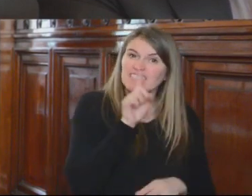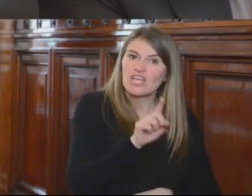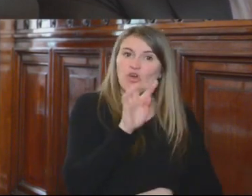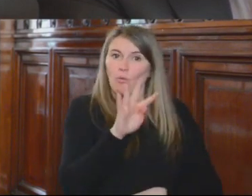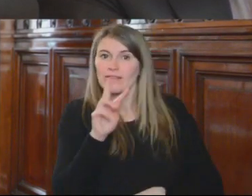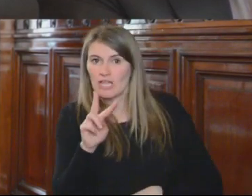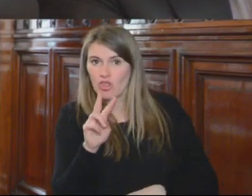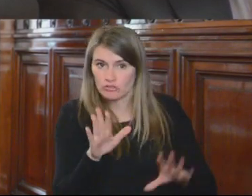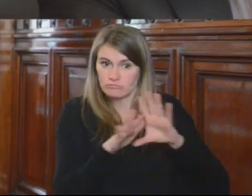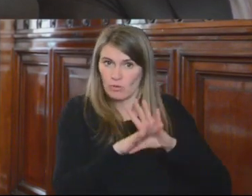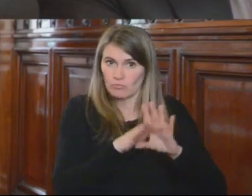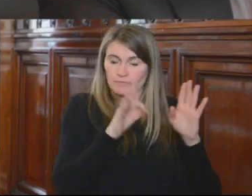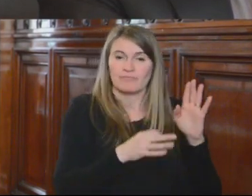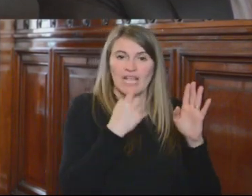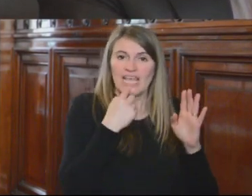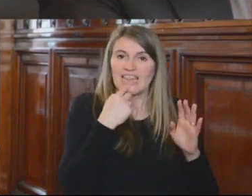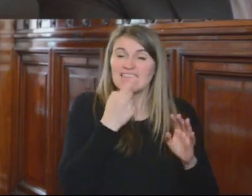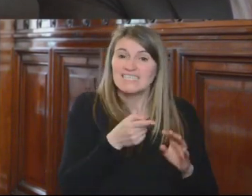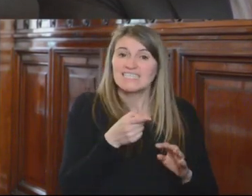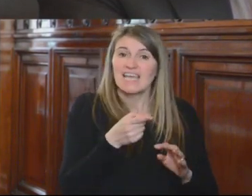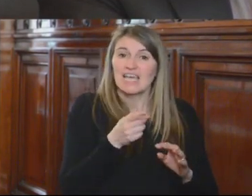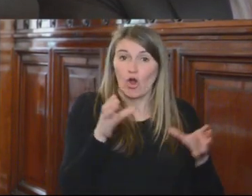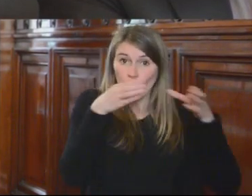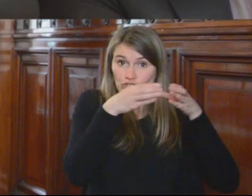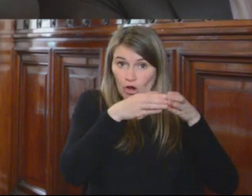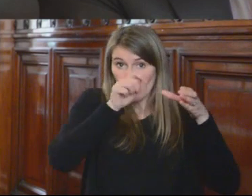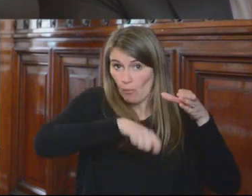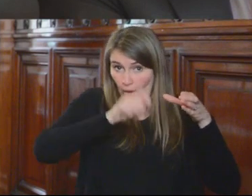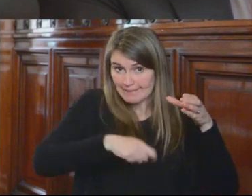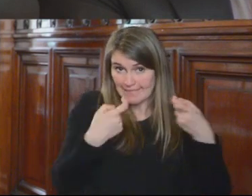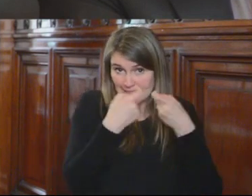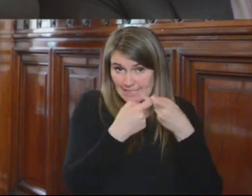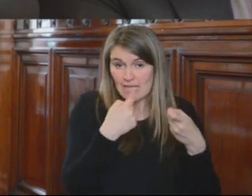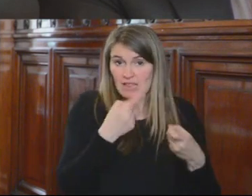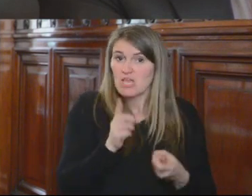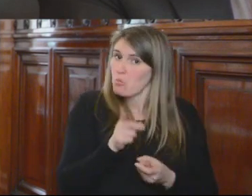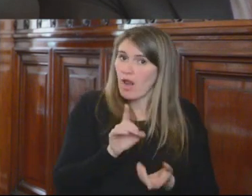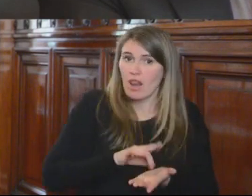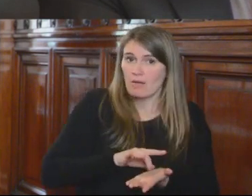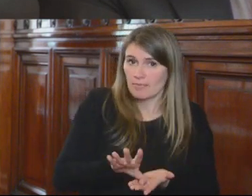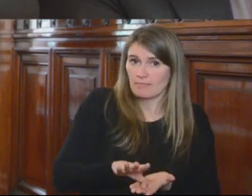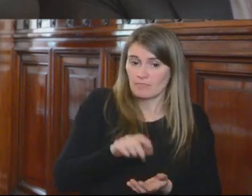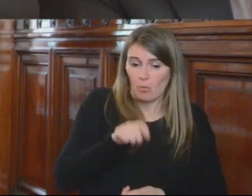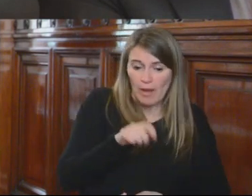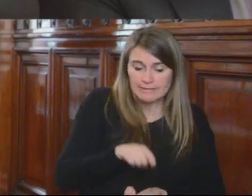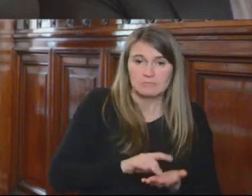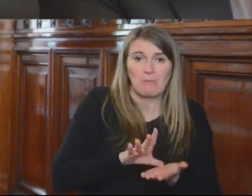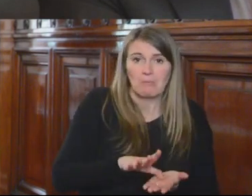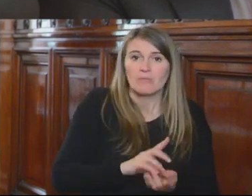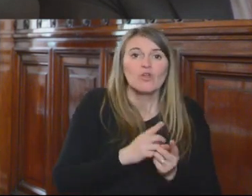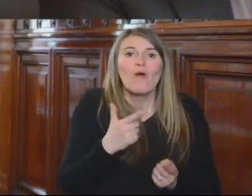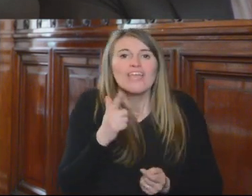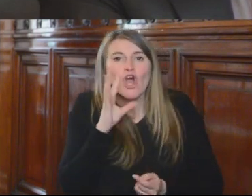Constitución Política del Estado, el Consejo de la Magistratura decidió desvincular a dichos jueces, sin darles la oportunidad de